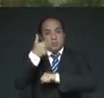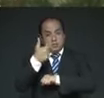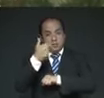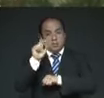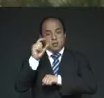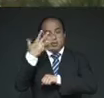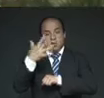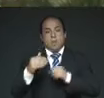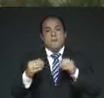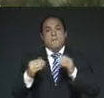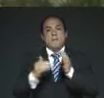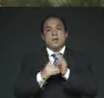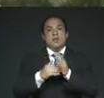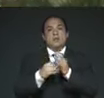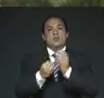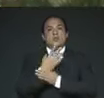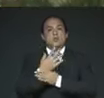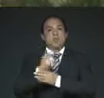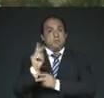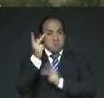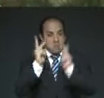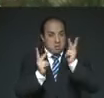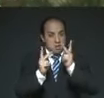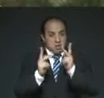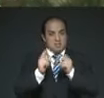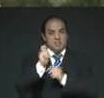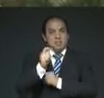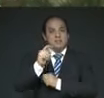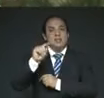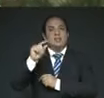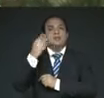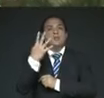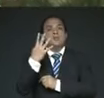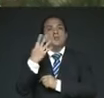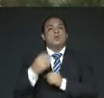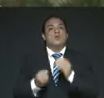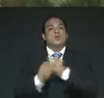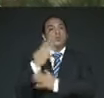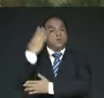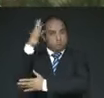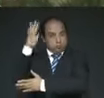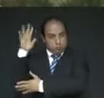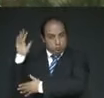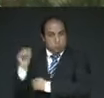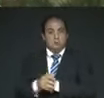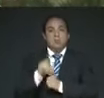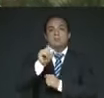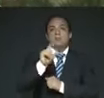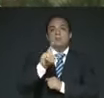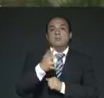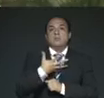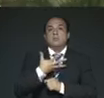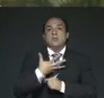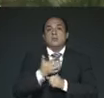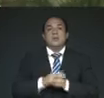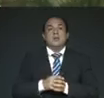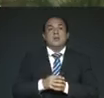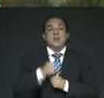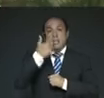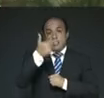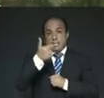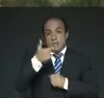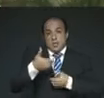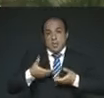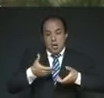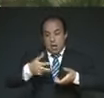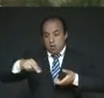vegetales, que incluyen 74 nuevos árboles. También se incluyen 7 cruces peatonales,